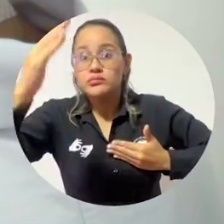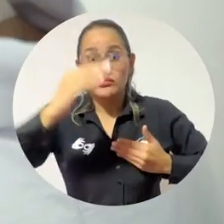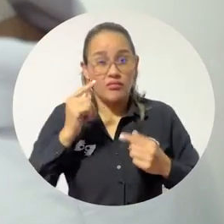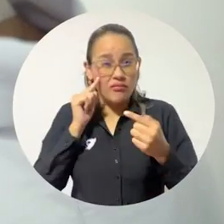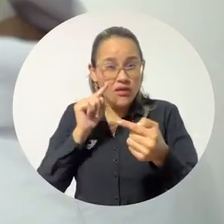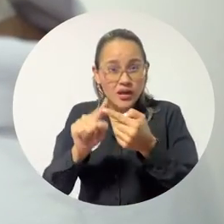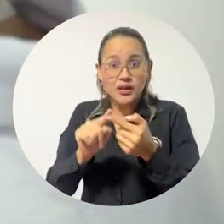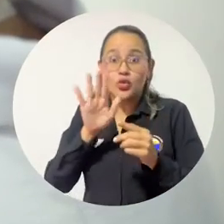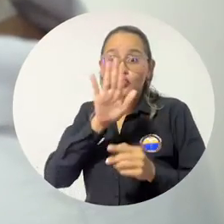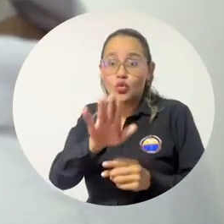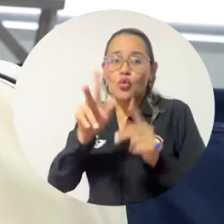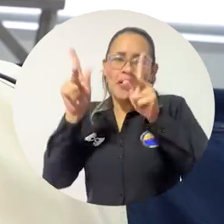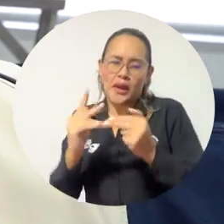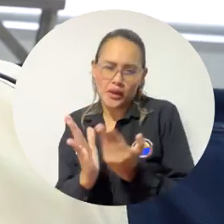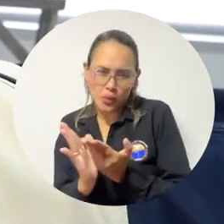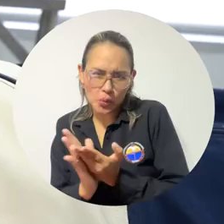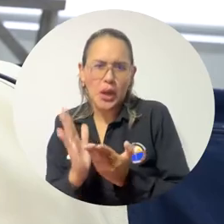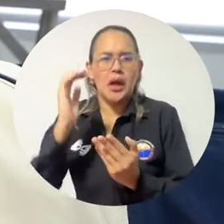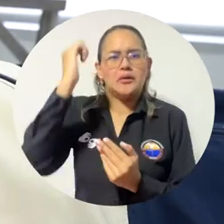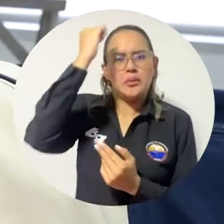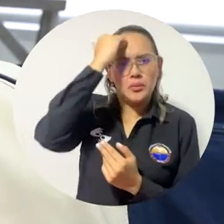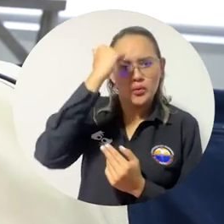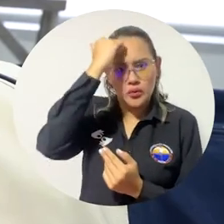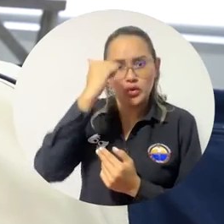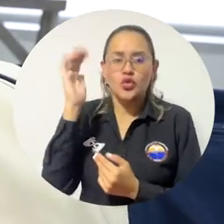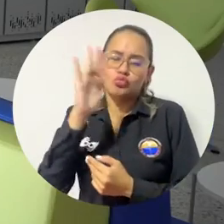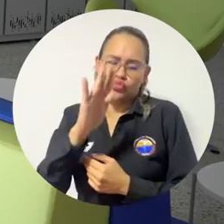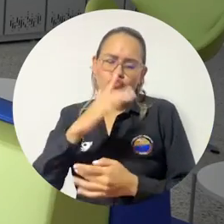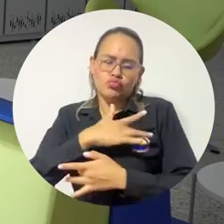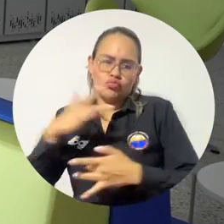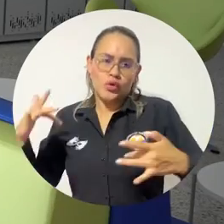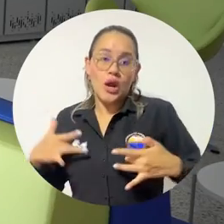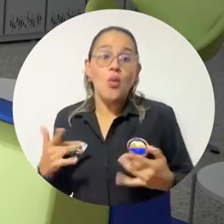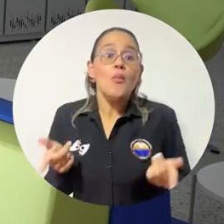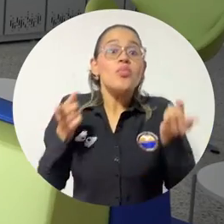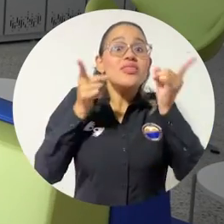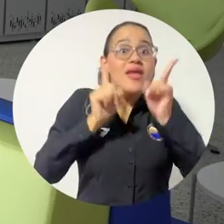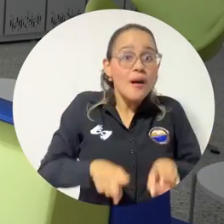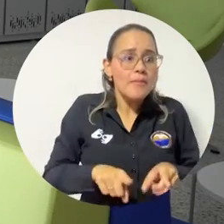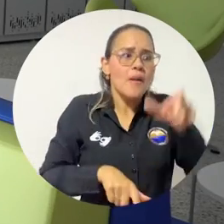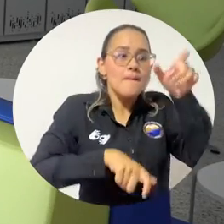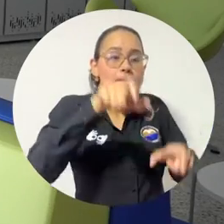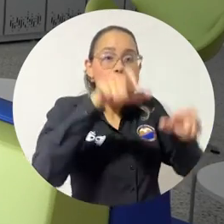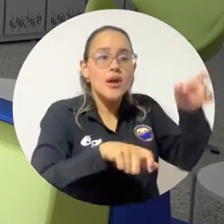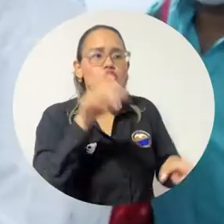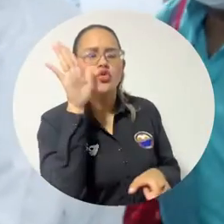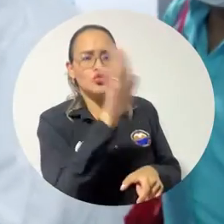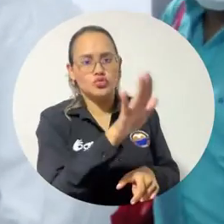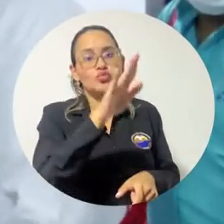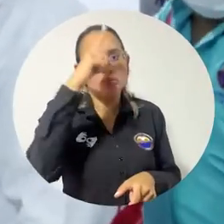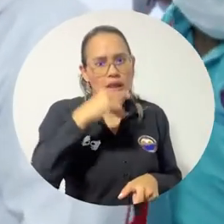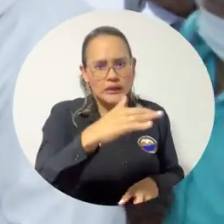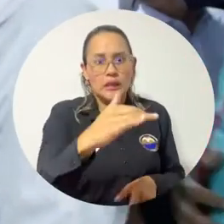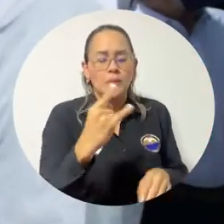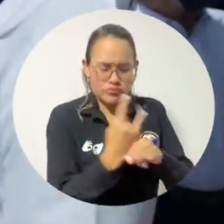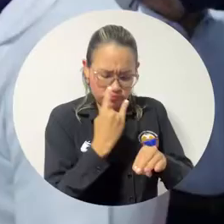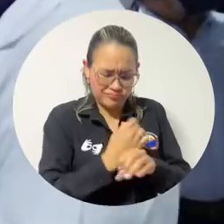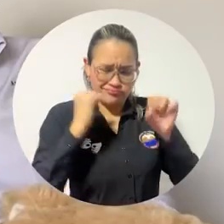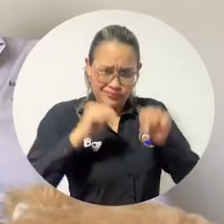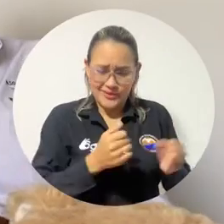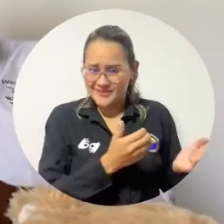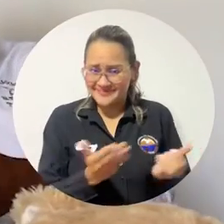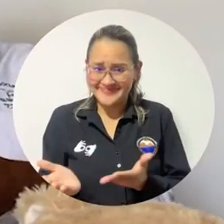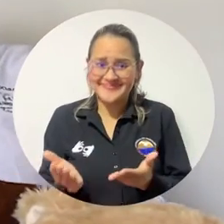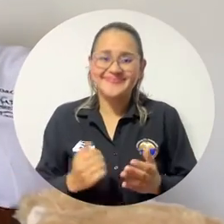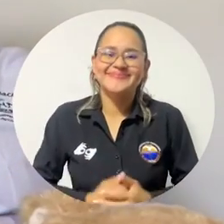estudiantes y docentes de la Facultad de Ciencias de la Salud de la Alma Mater, sino que estará a disposición del bienestar integral de toda la población.